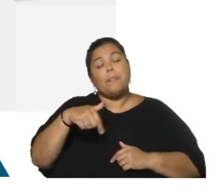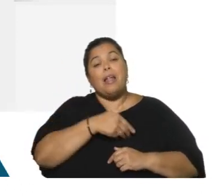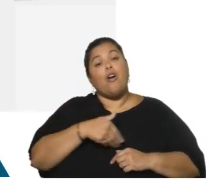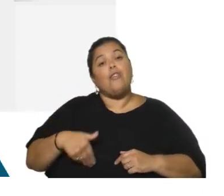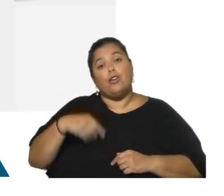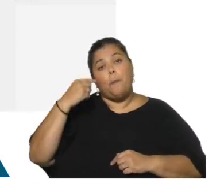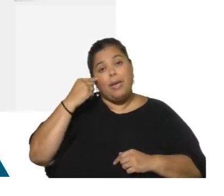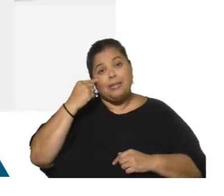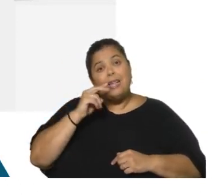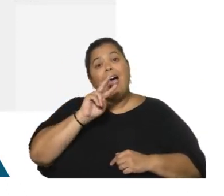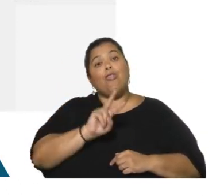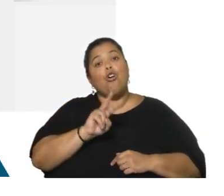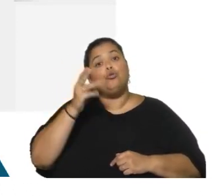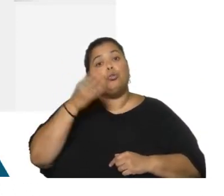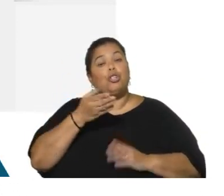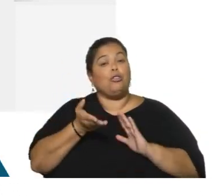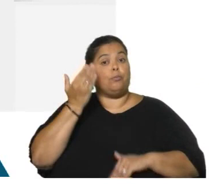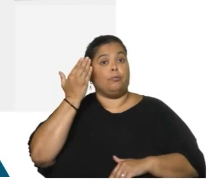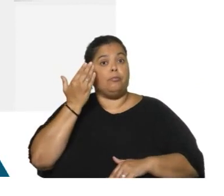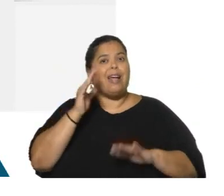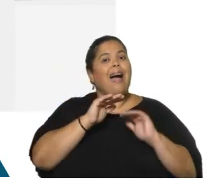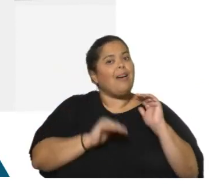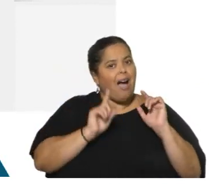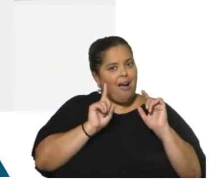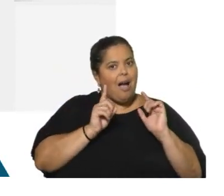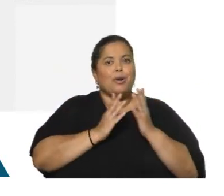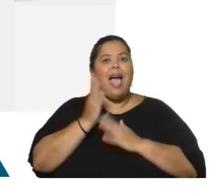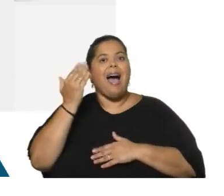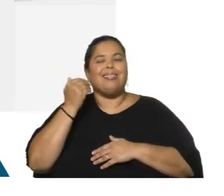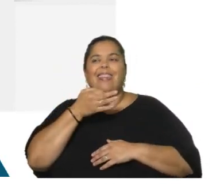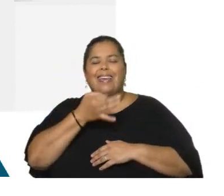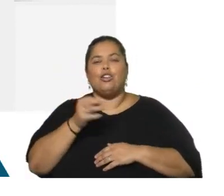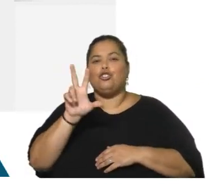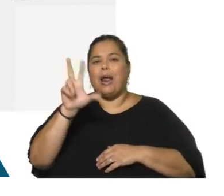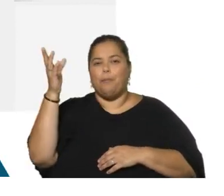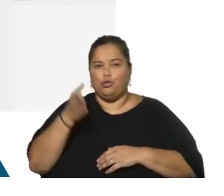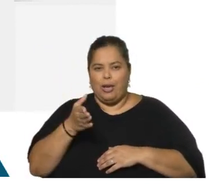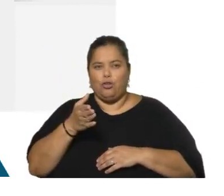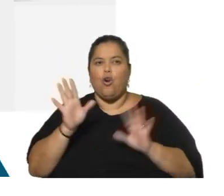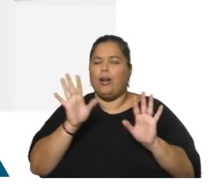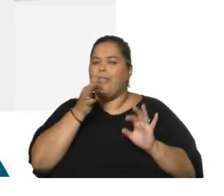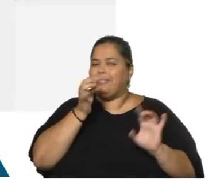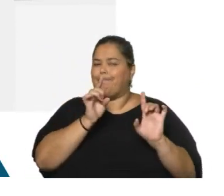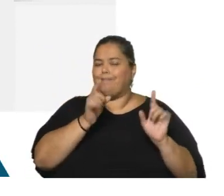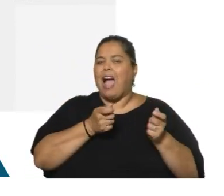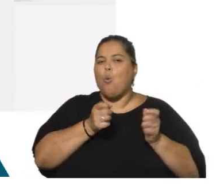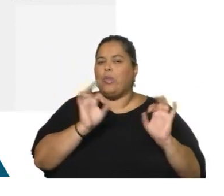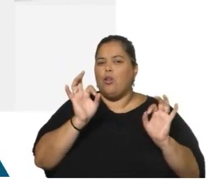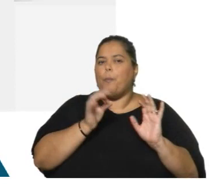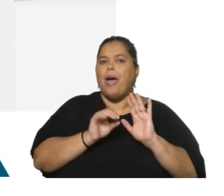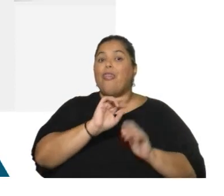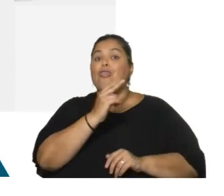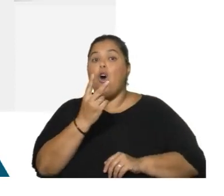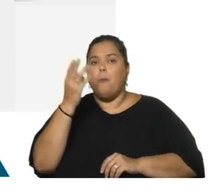economía del 2%. Lo ajustó a la baja de un 3% que originalmente se planteaba. Esto en la medida en que se iban viendo los efectos